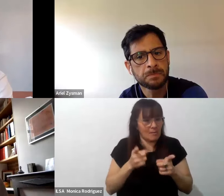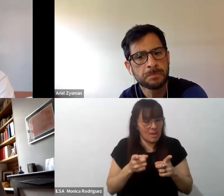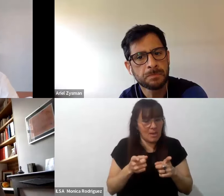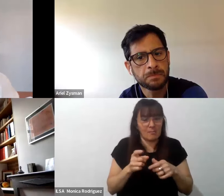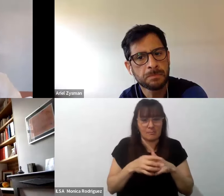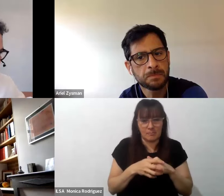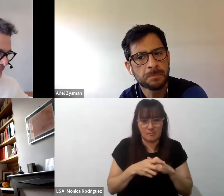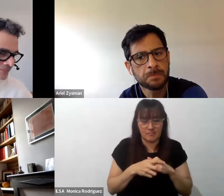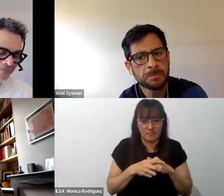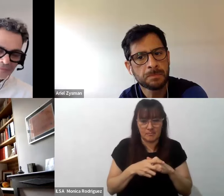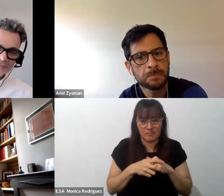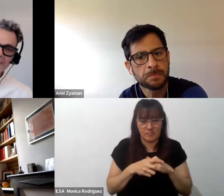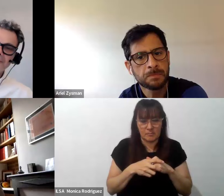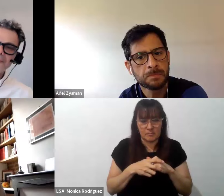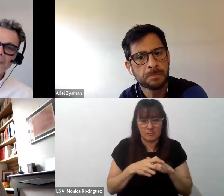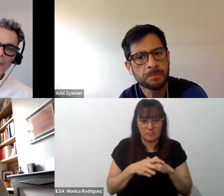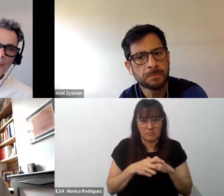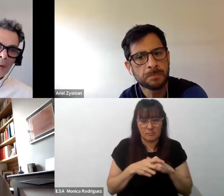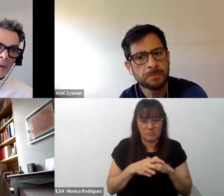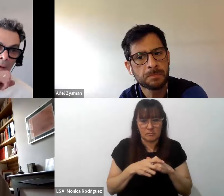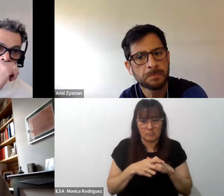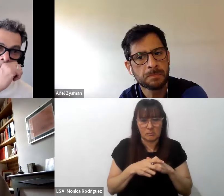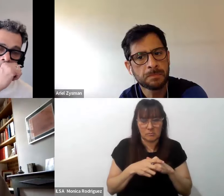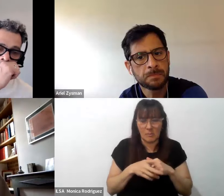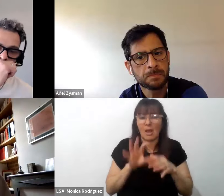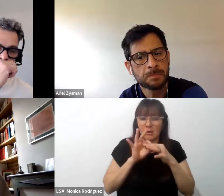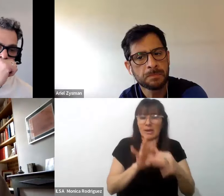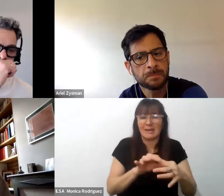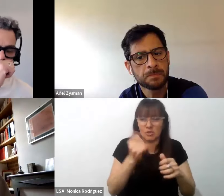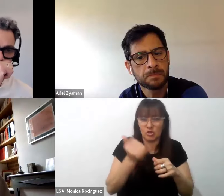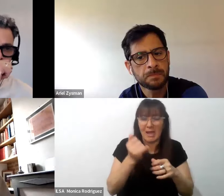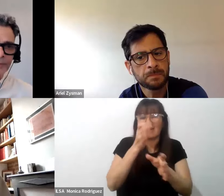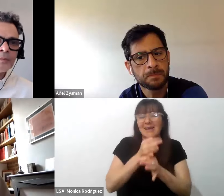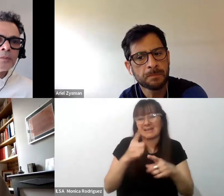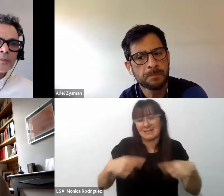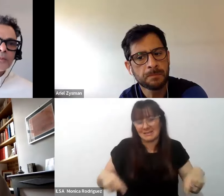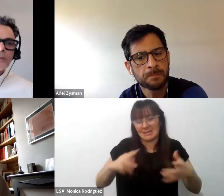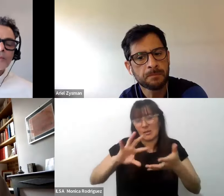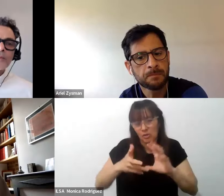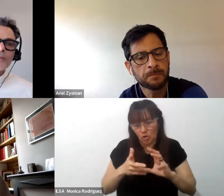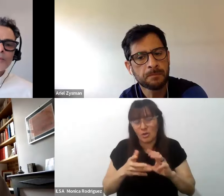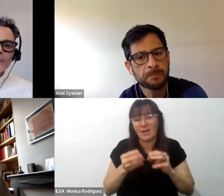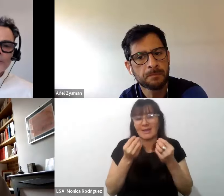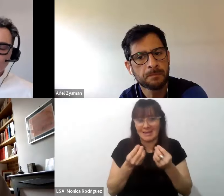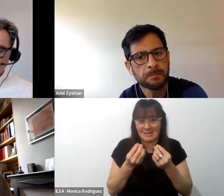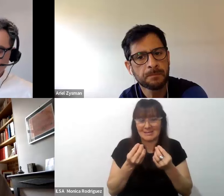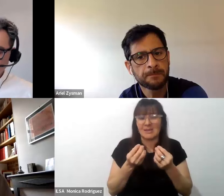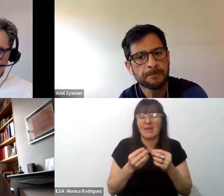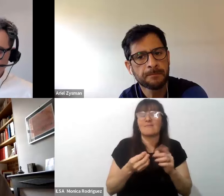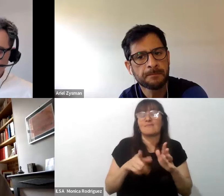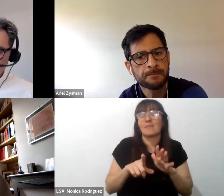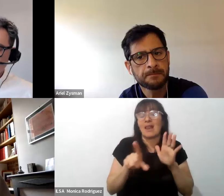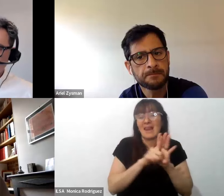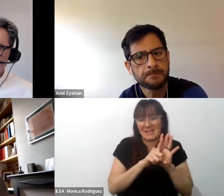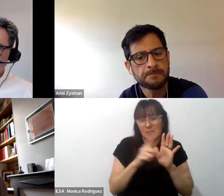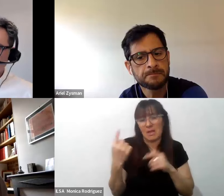y se relaciona con las características de la metodología es que la legitimidad que se da a cada